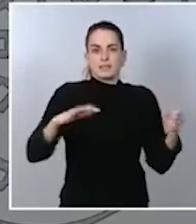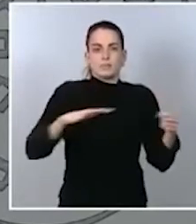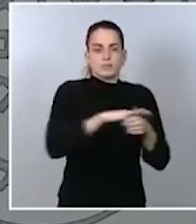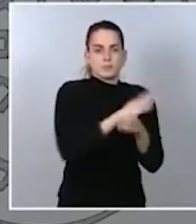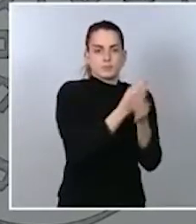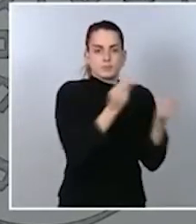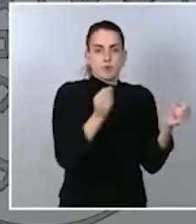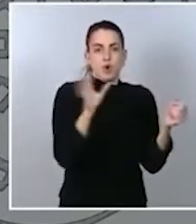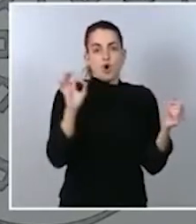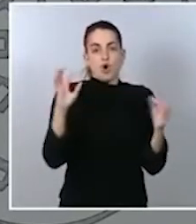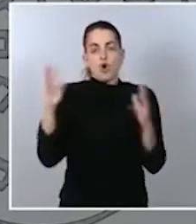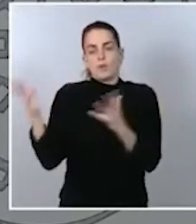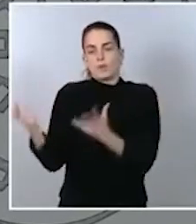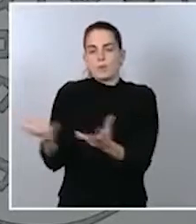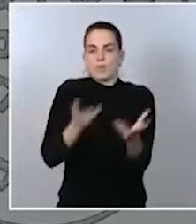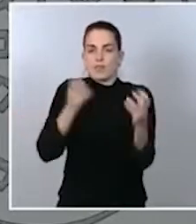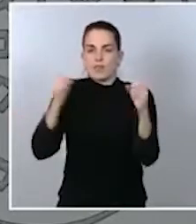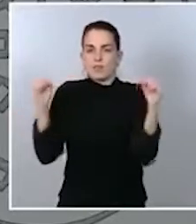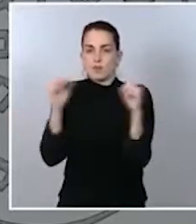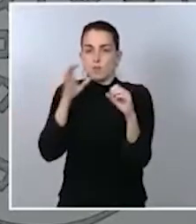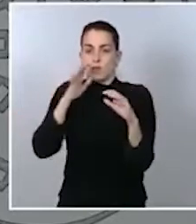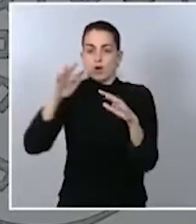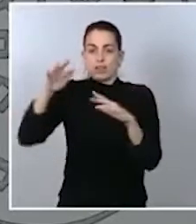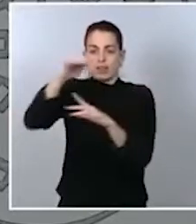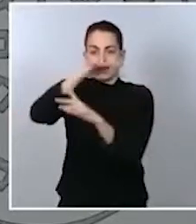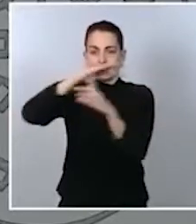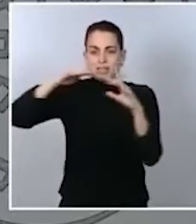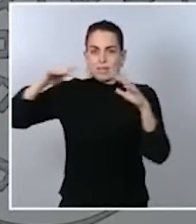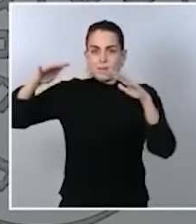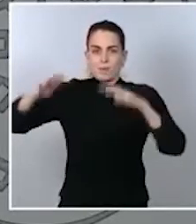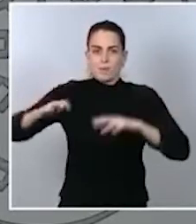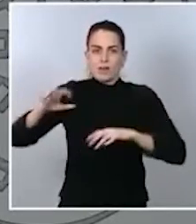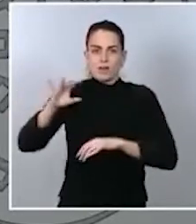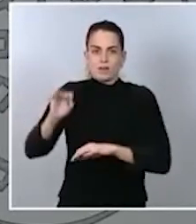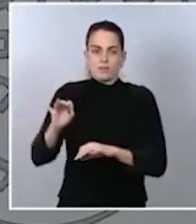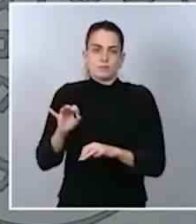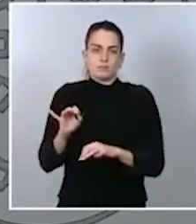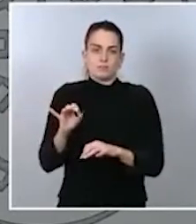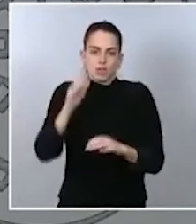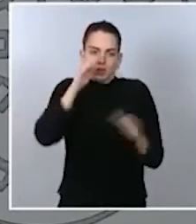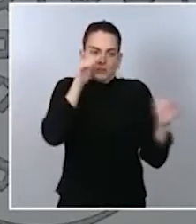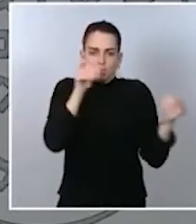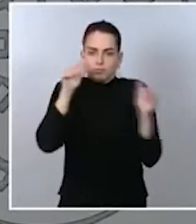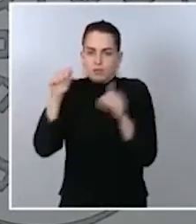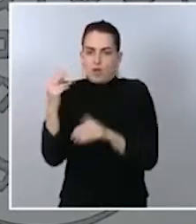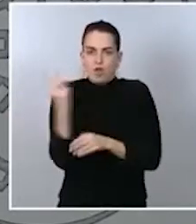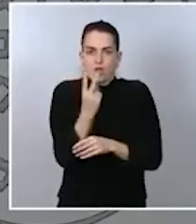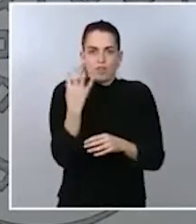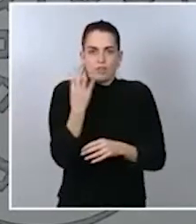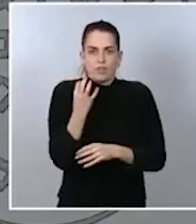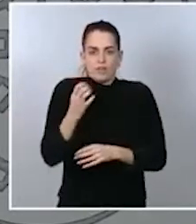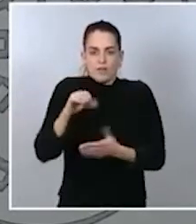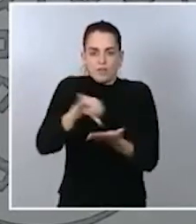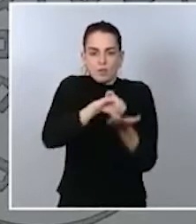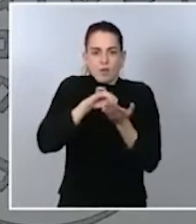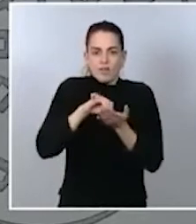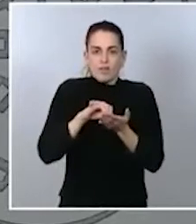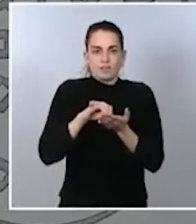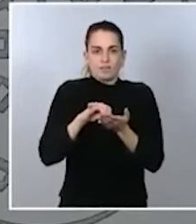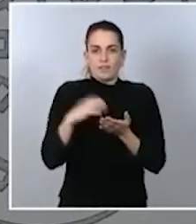del temporal que azota a nuestro país. Ahí es donde creo que los ciudadanos nos tienen que encontrar